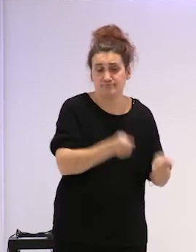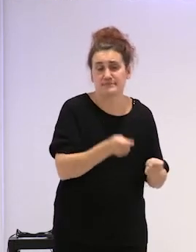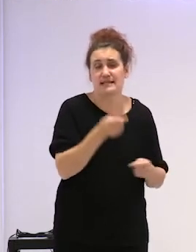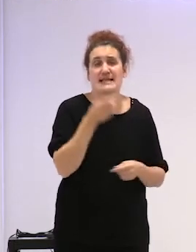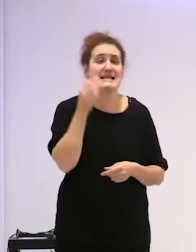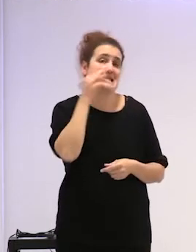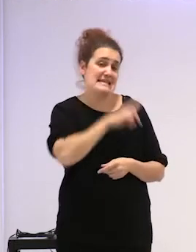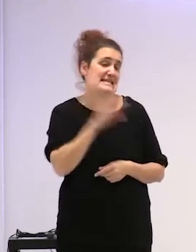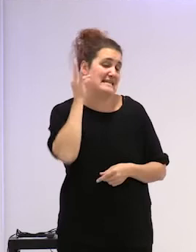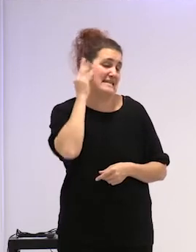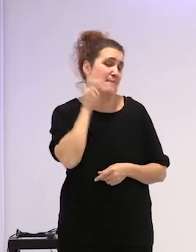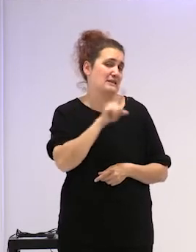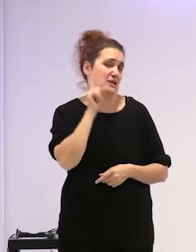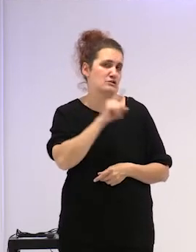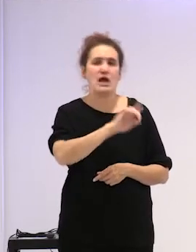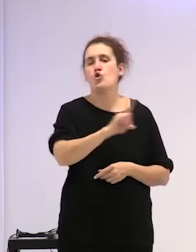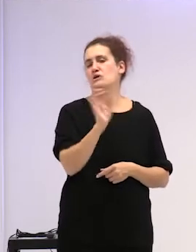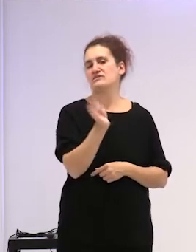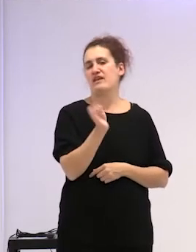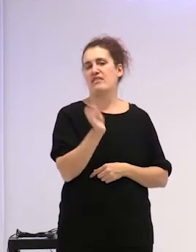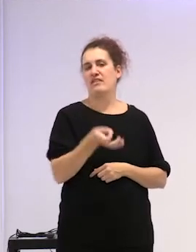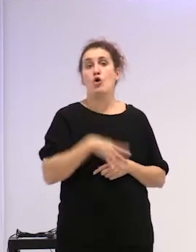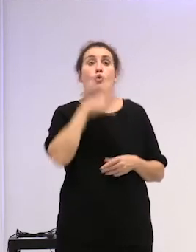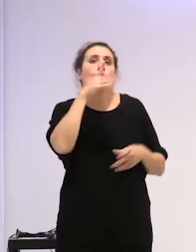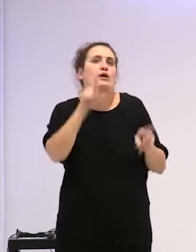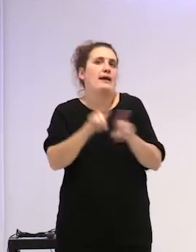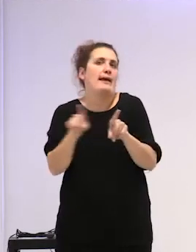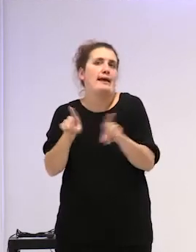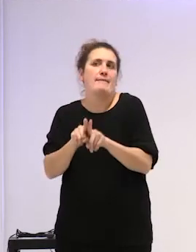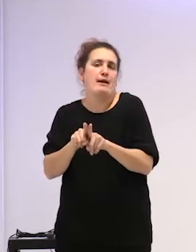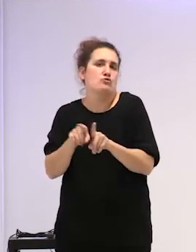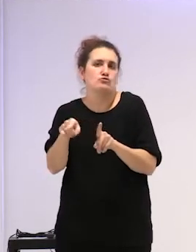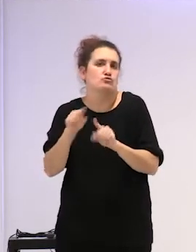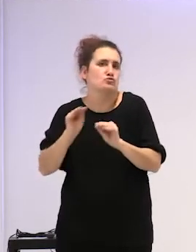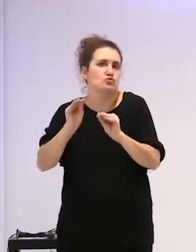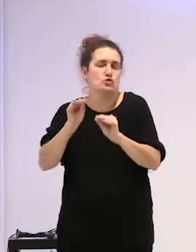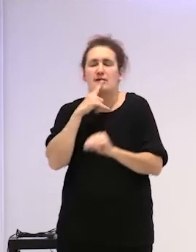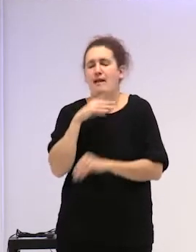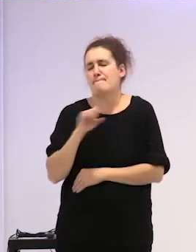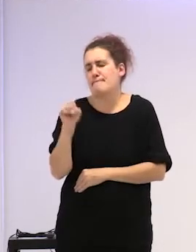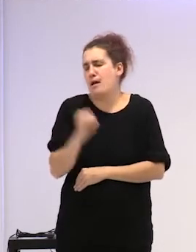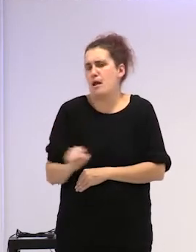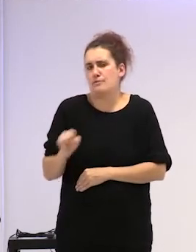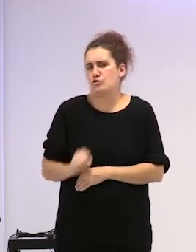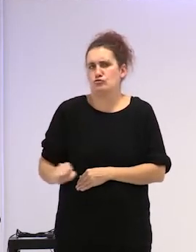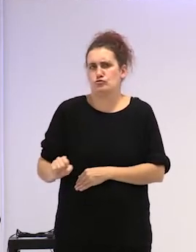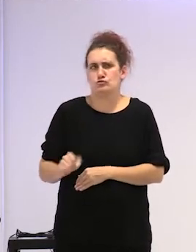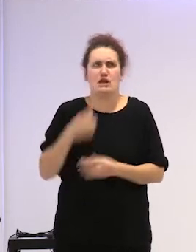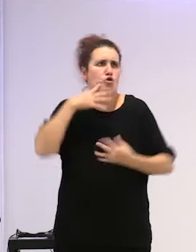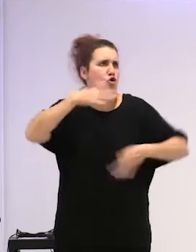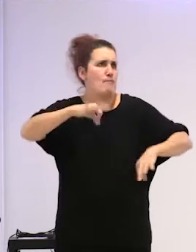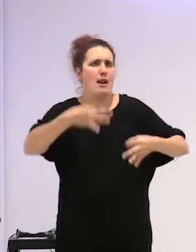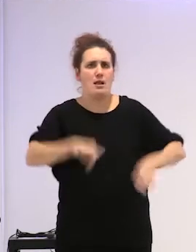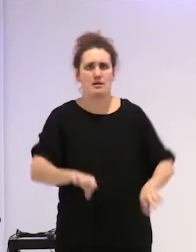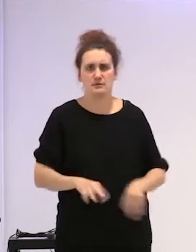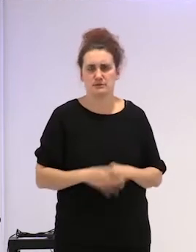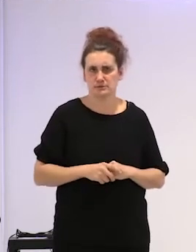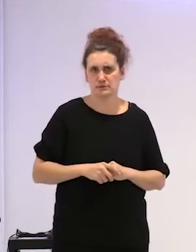no es verdad, porque sus hermanos eran unos niños maravillosos y normales y eso